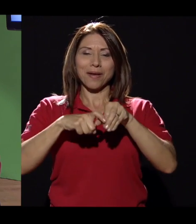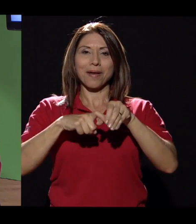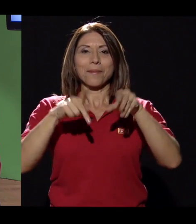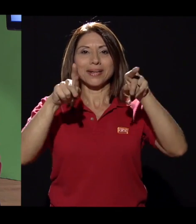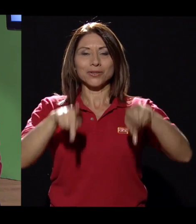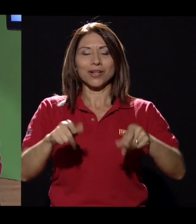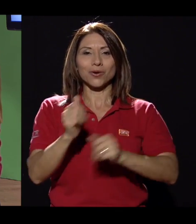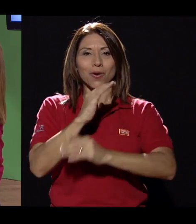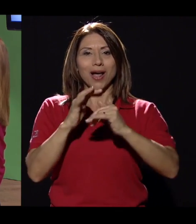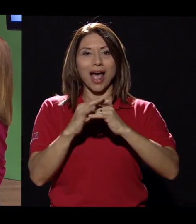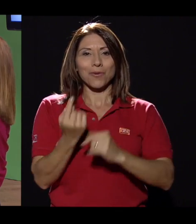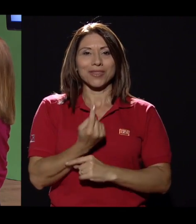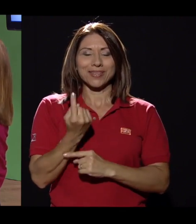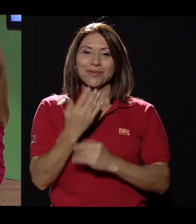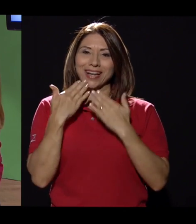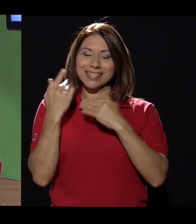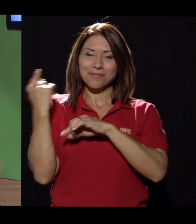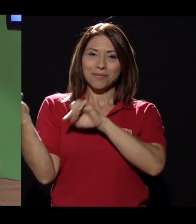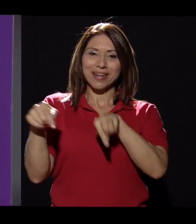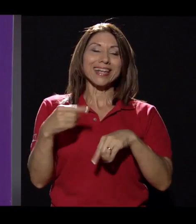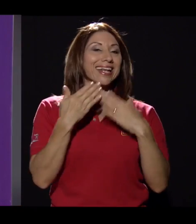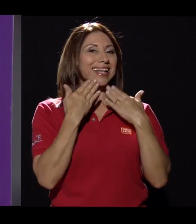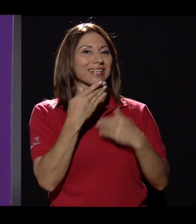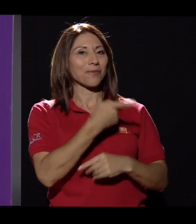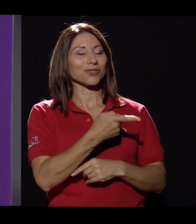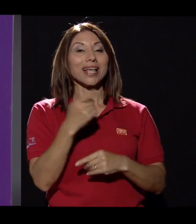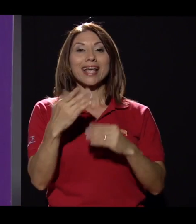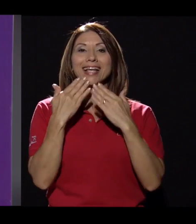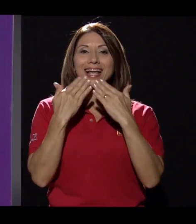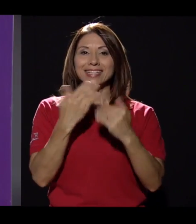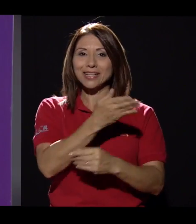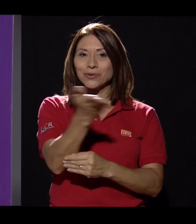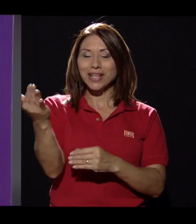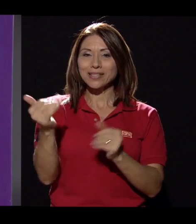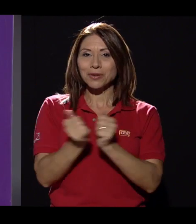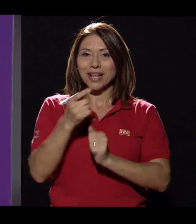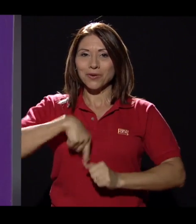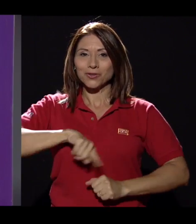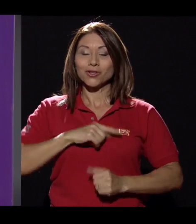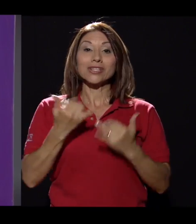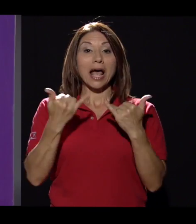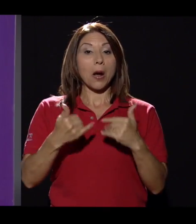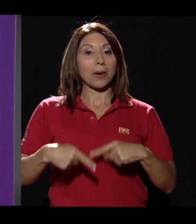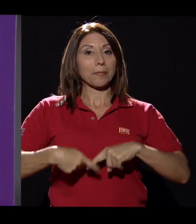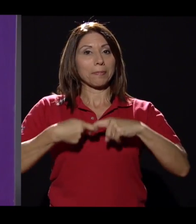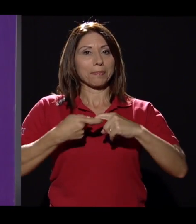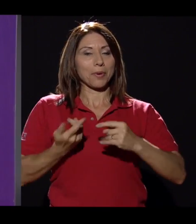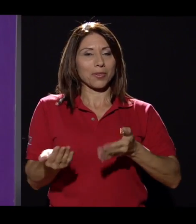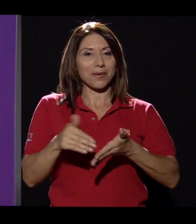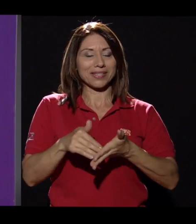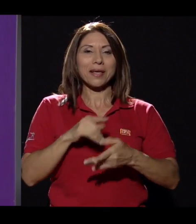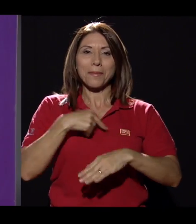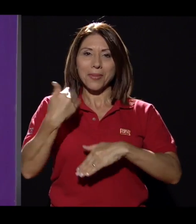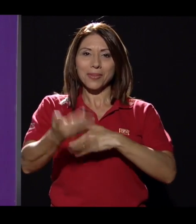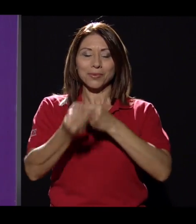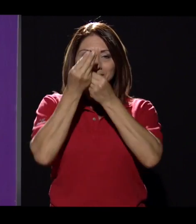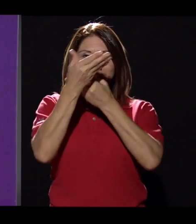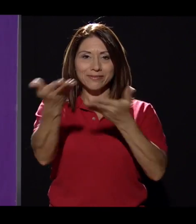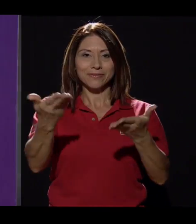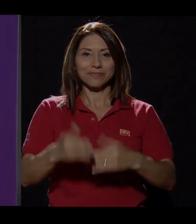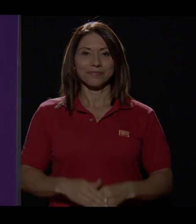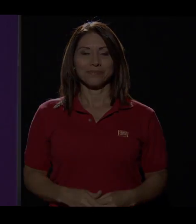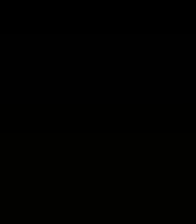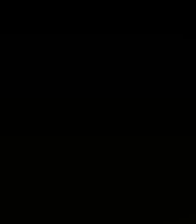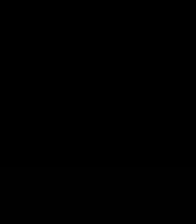para las personas con autismo. Muchas gracias por venir. gracias a vos. Y también gracias a ustedes por estar con nosotros. Vamos a una segunda pausa, pero tenemos más información